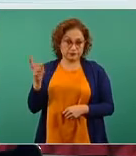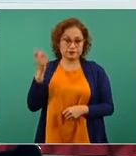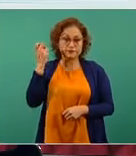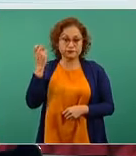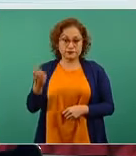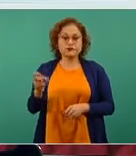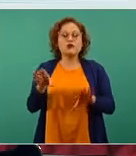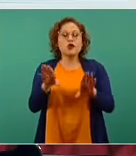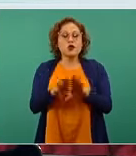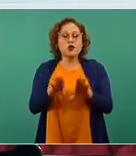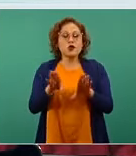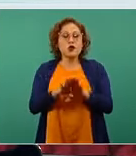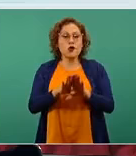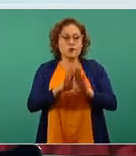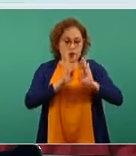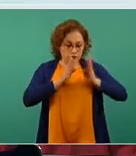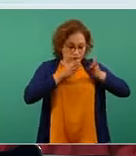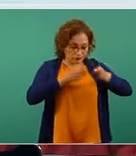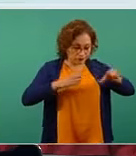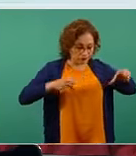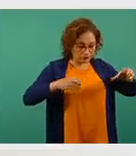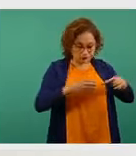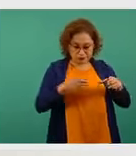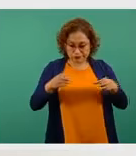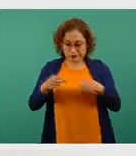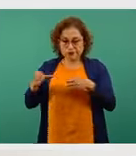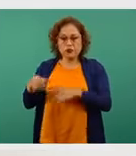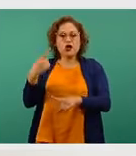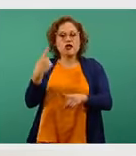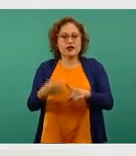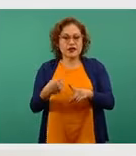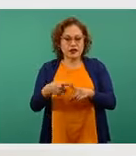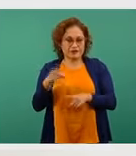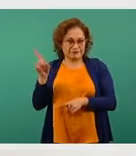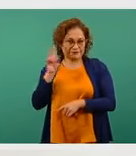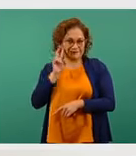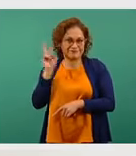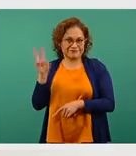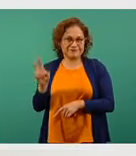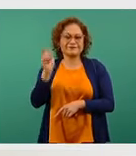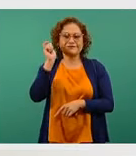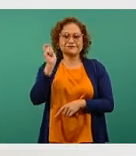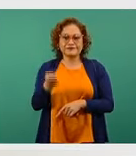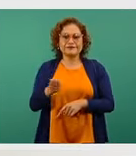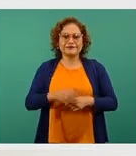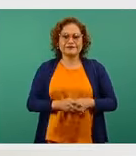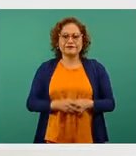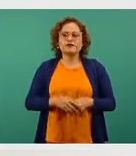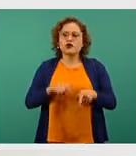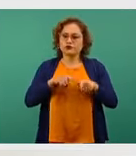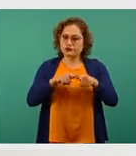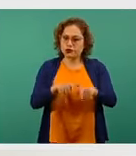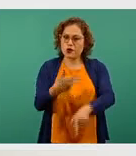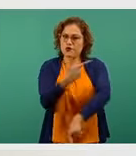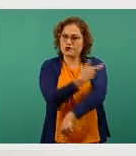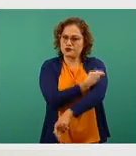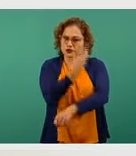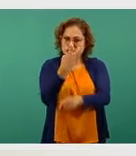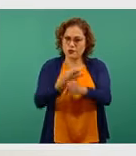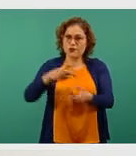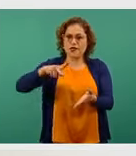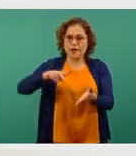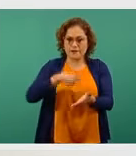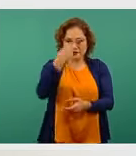distribuye por las distintas segmentos. Vean ustedes que seguimos completando los segundos esquemas, por ejemplo, en el personal de salud.